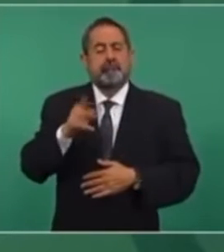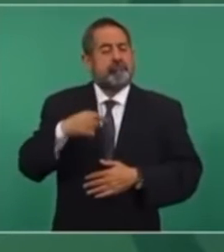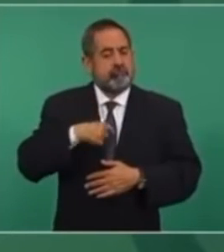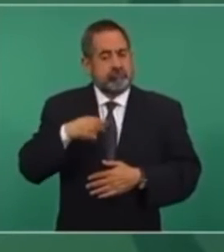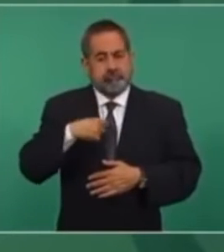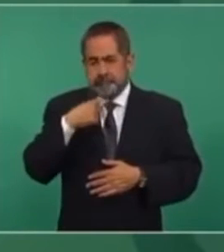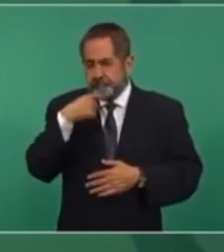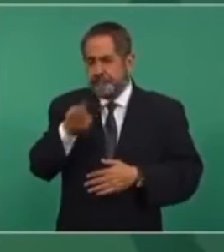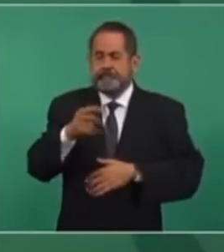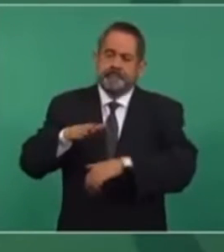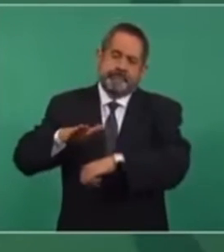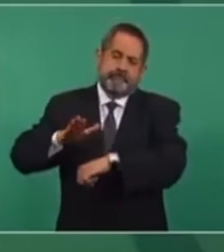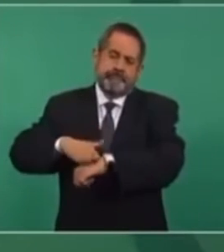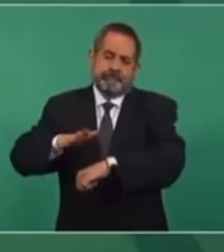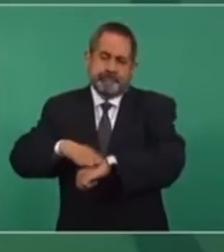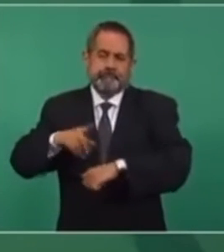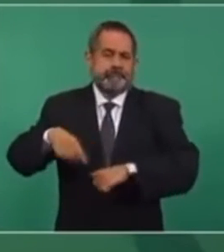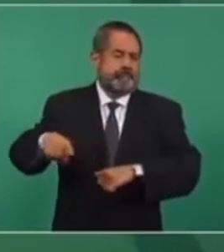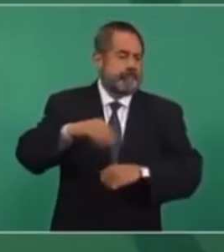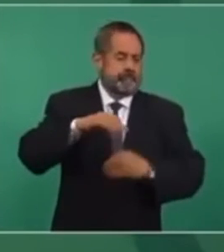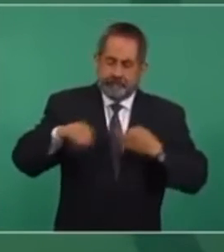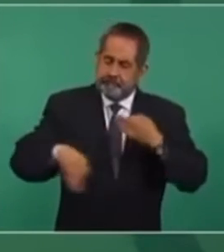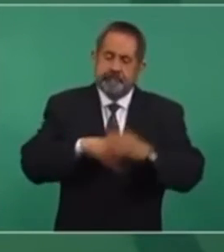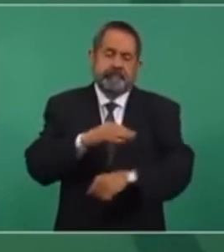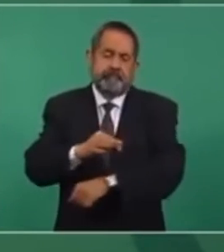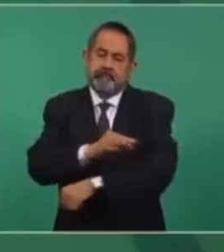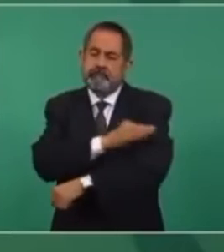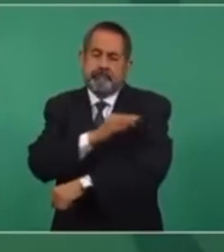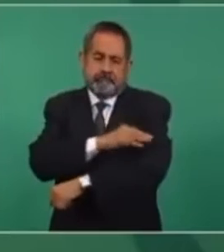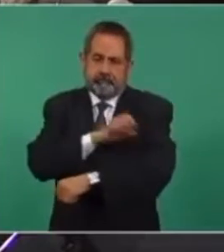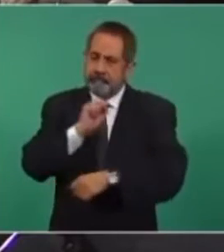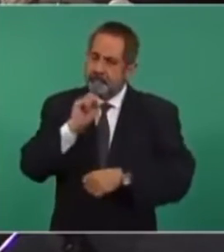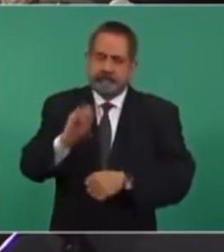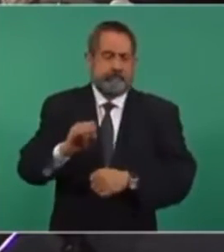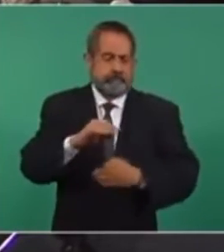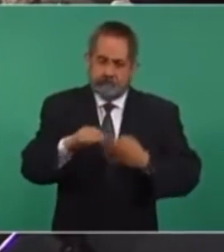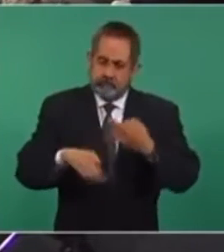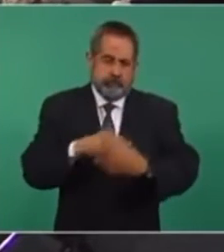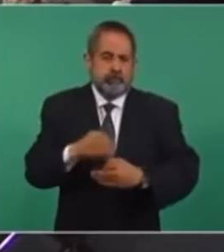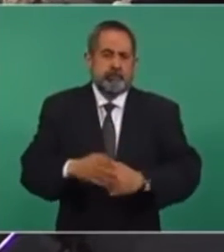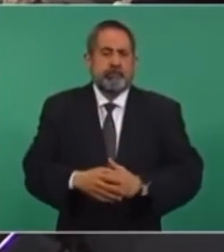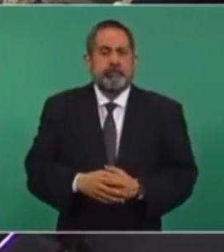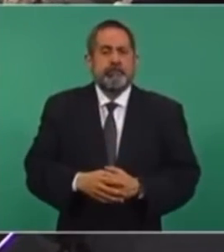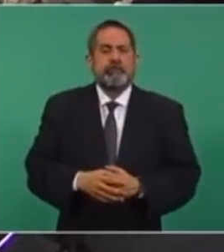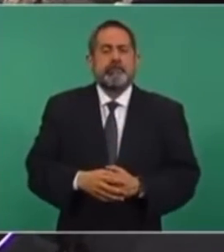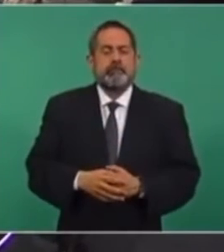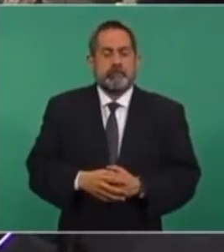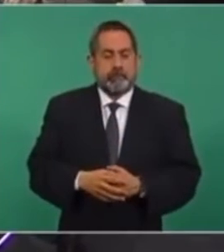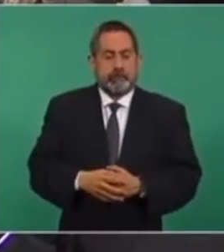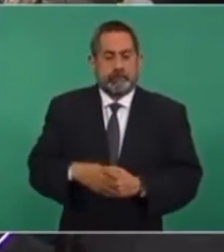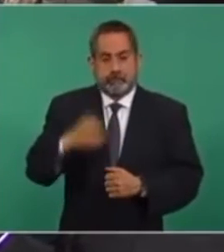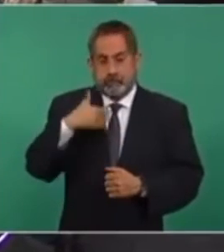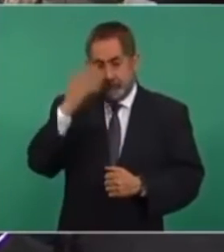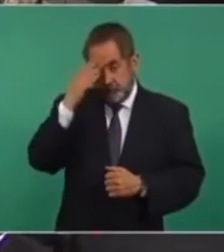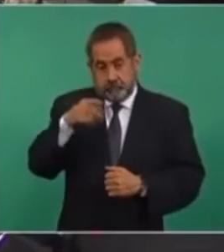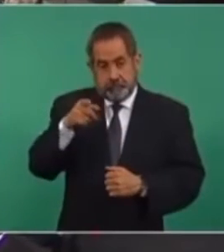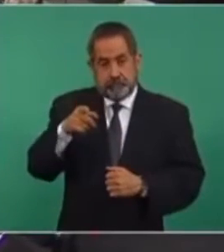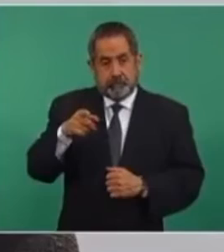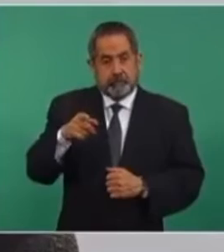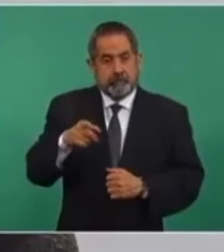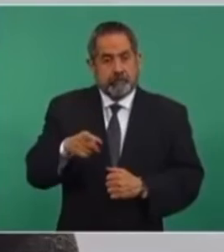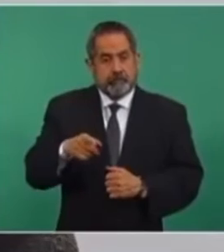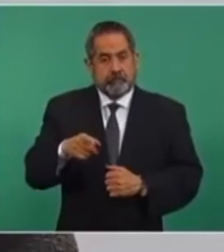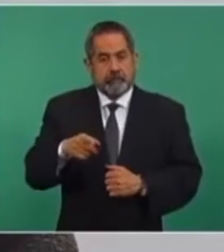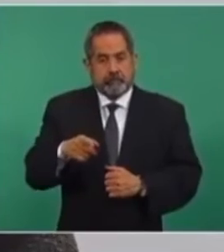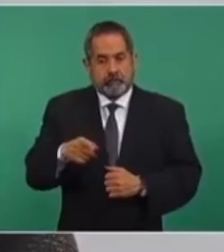población a que se vacune y complete el esquema. Señaló que él y el secretario de salud, así como todo el gabinete completo, ya cuenta con sus